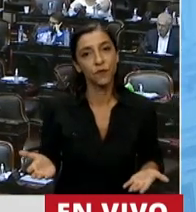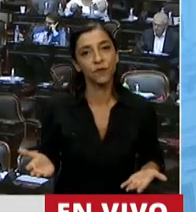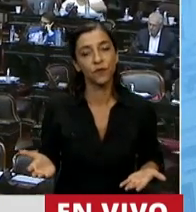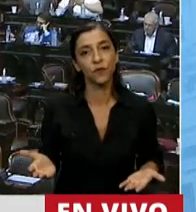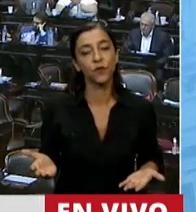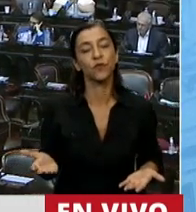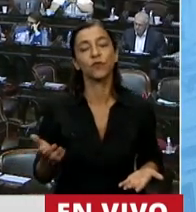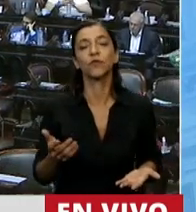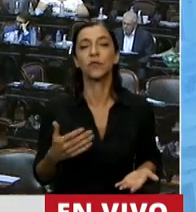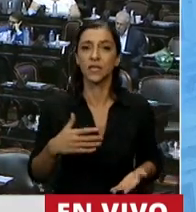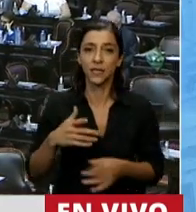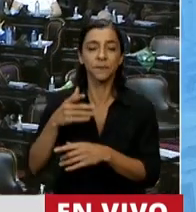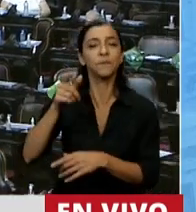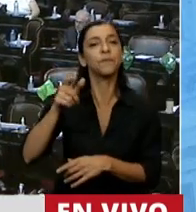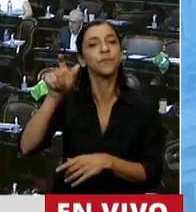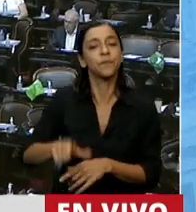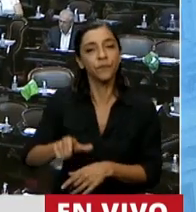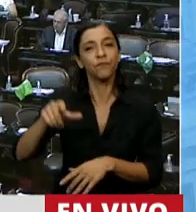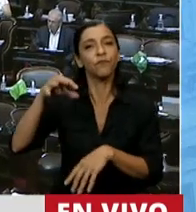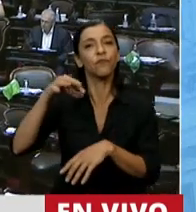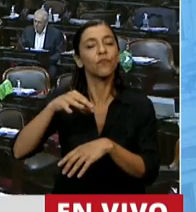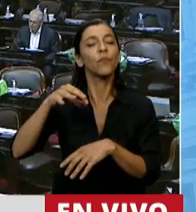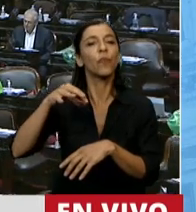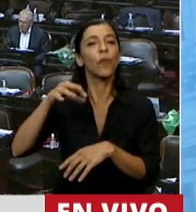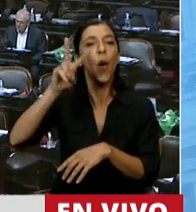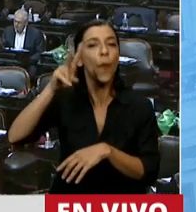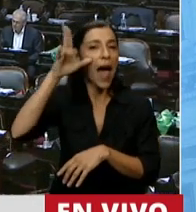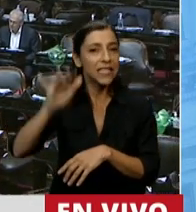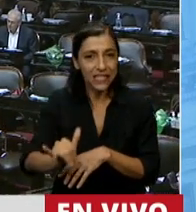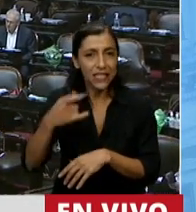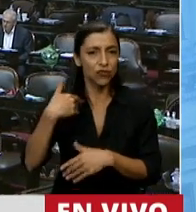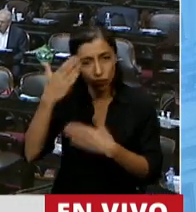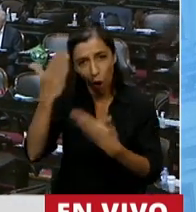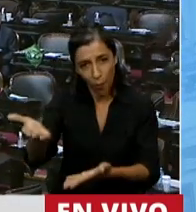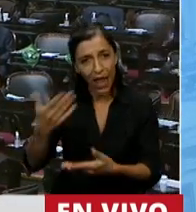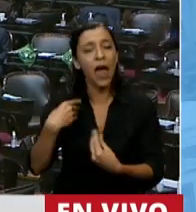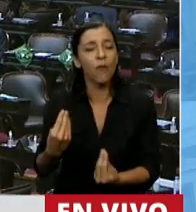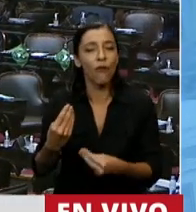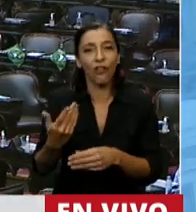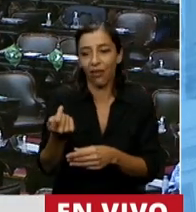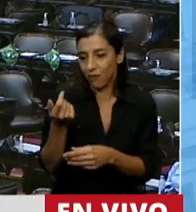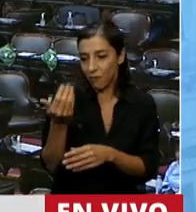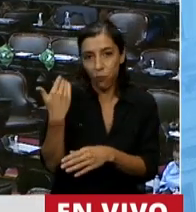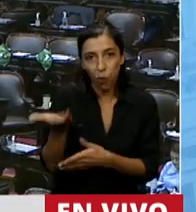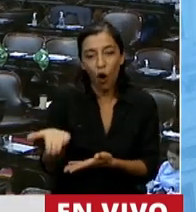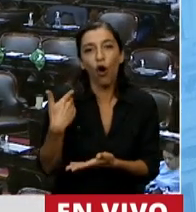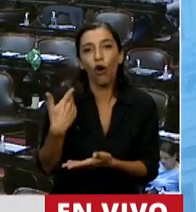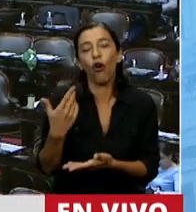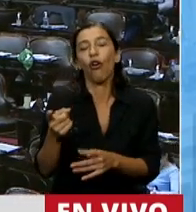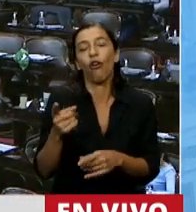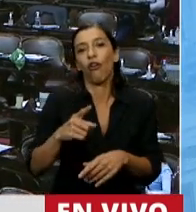Tabaré Vázquez, el doctor Tabaré Vázquez, a quien le rindo mi homenaje porque hace muy poquito pasó a la